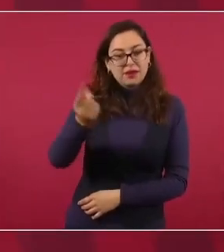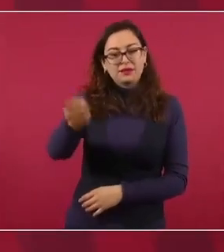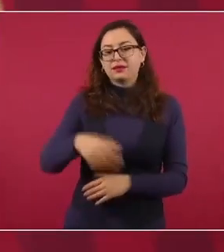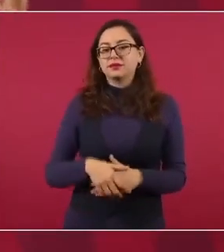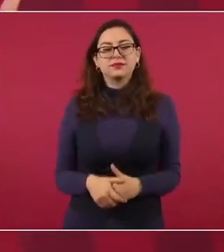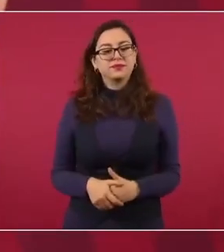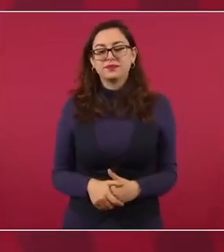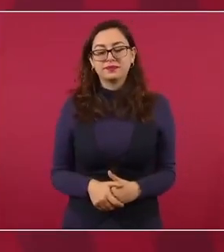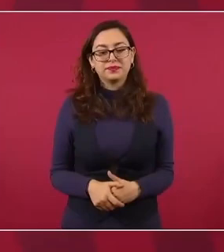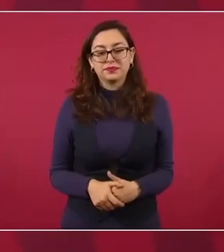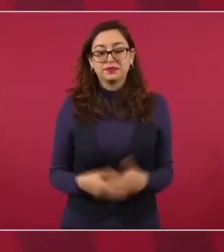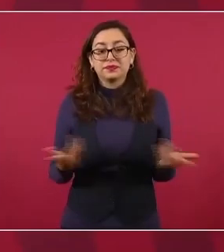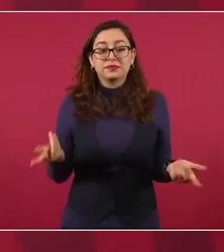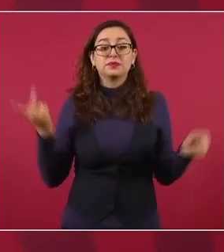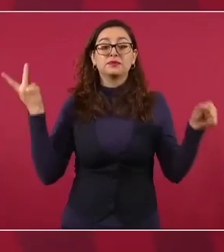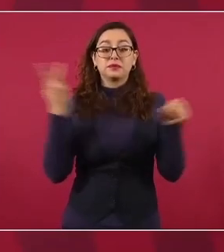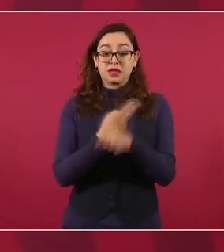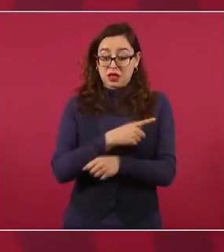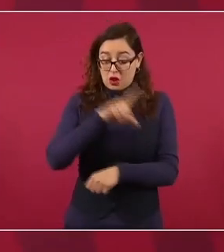transitoriamente.